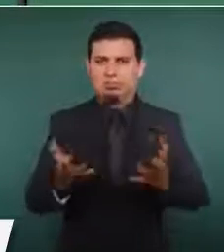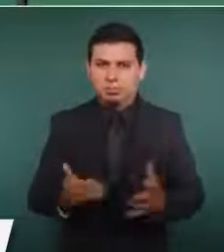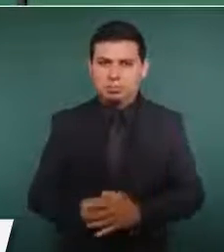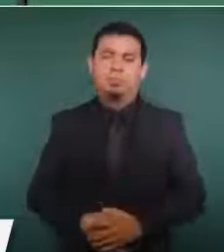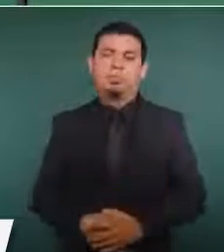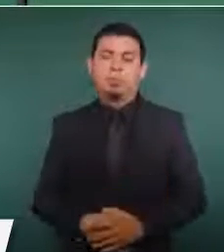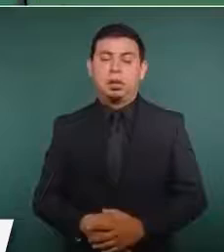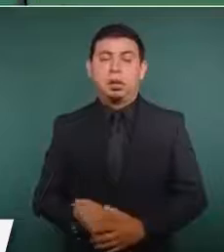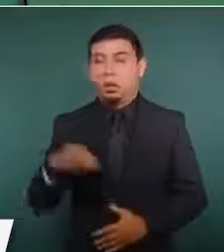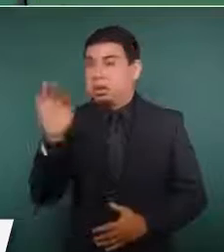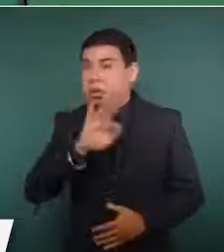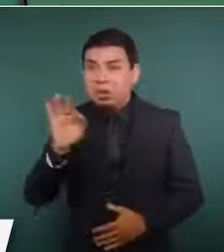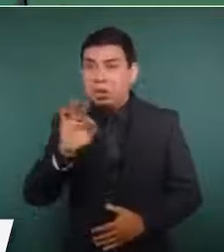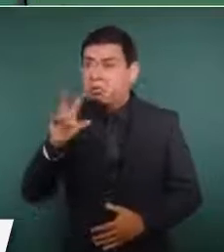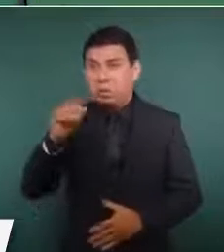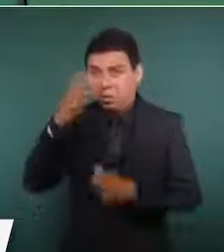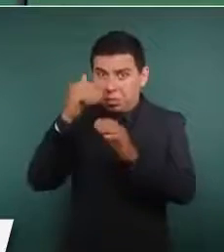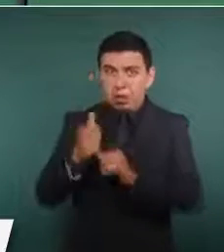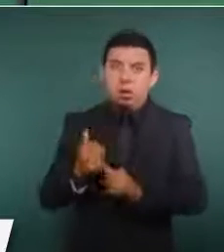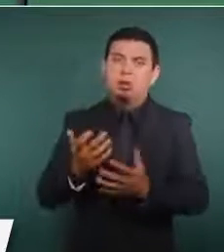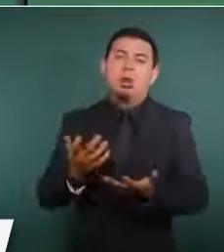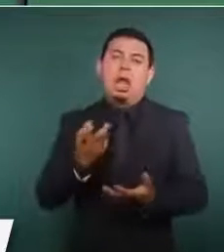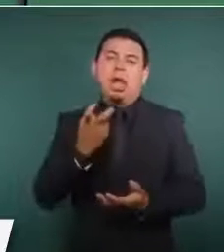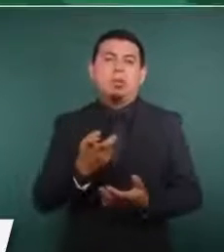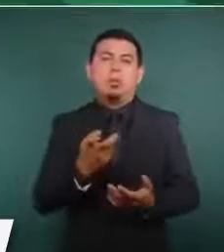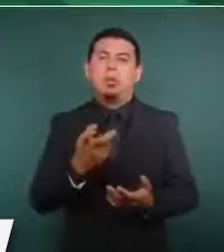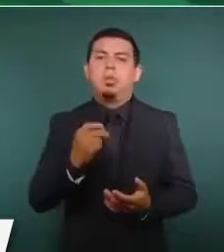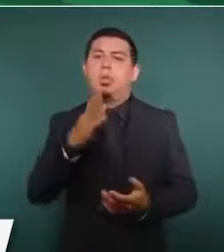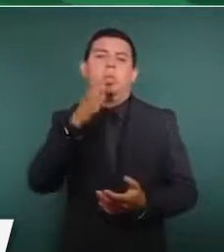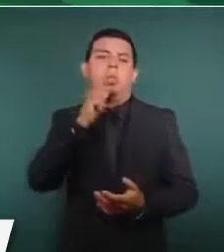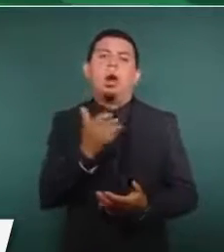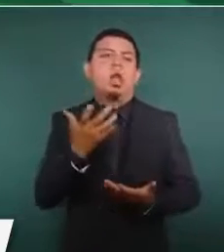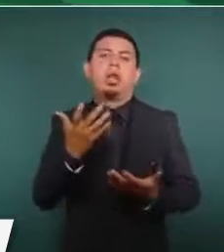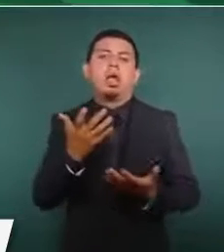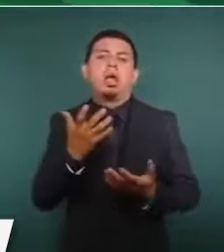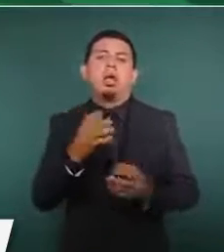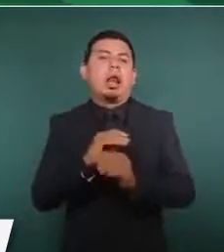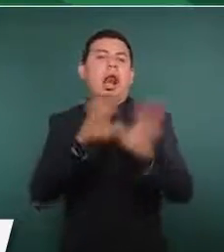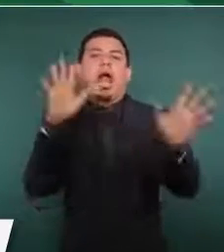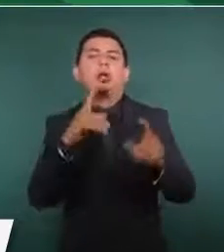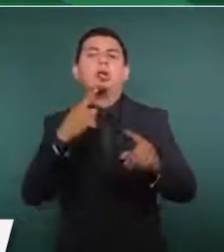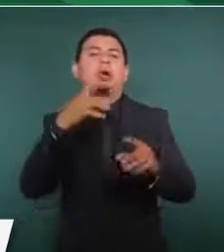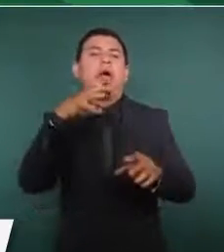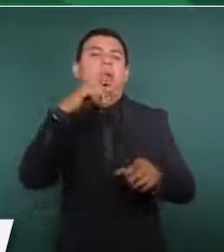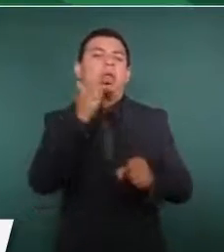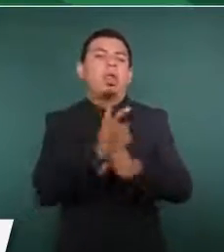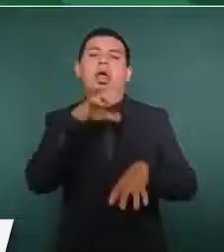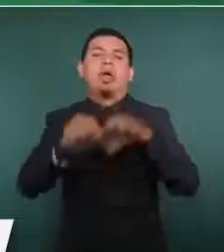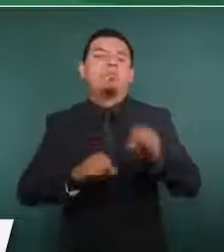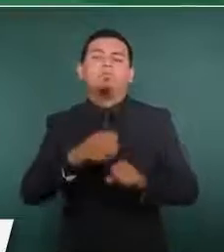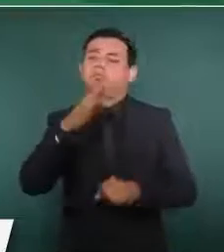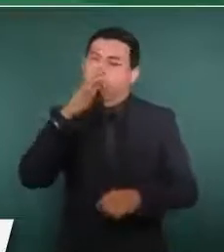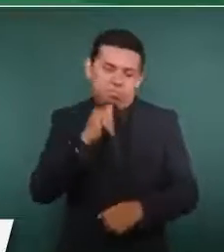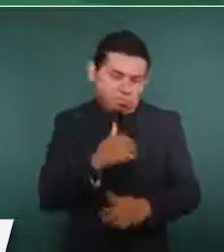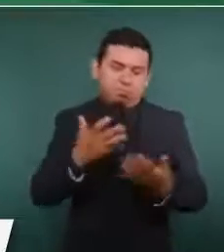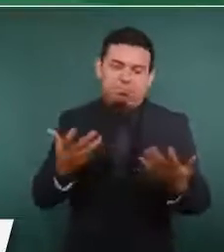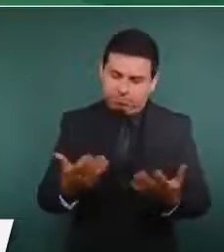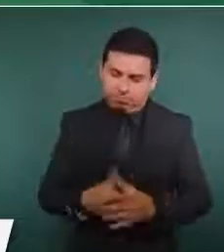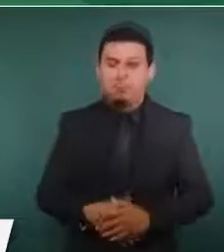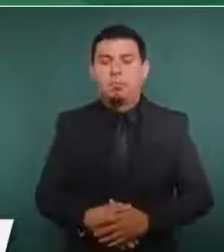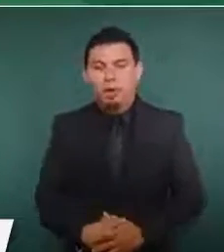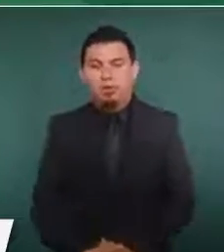circunstancias esto no se sabría, seguiría